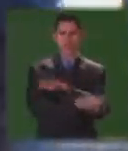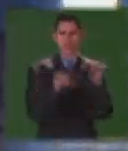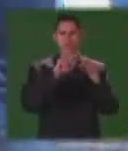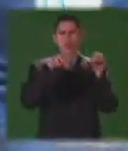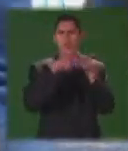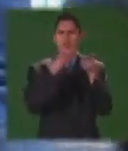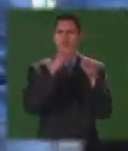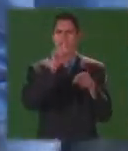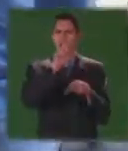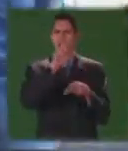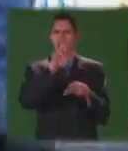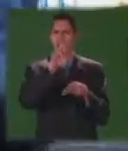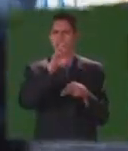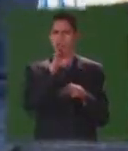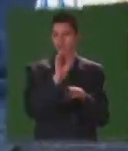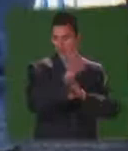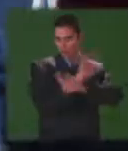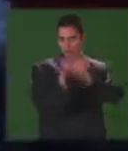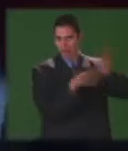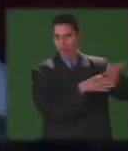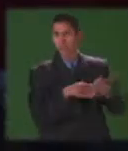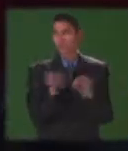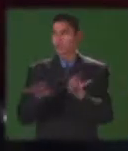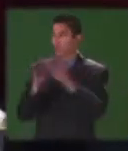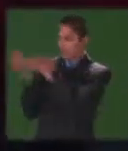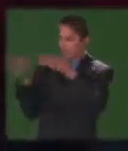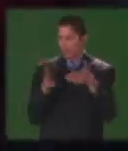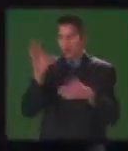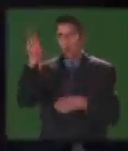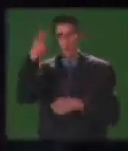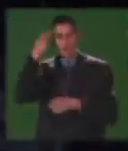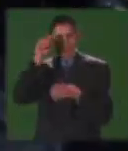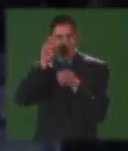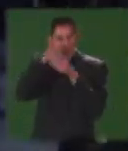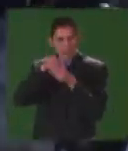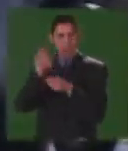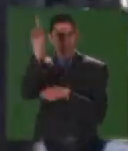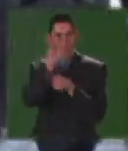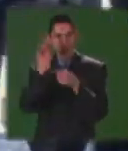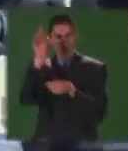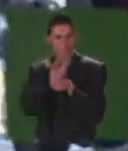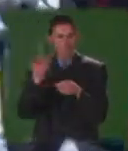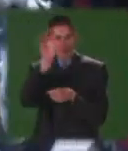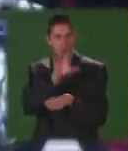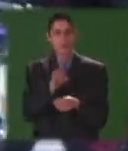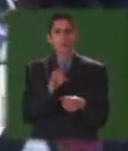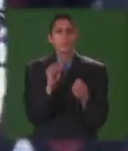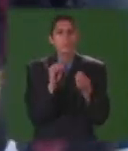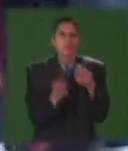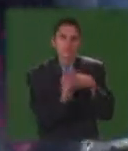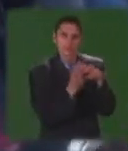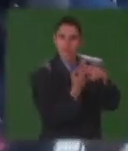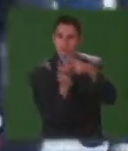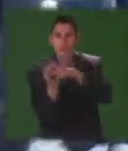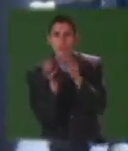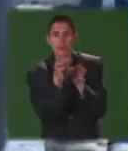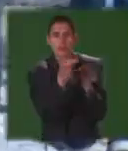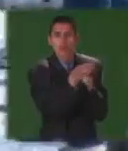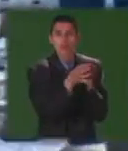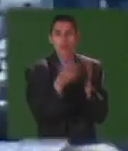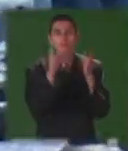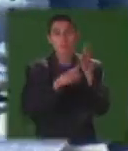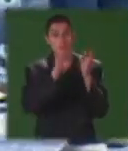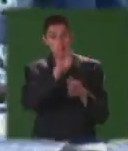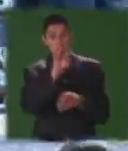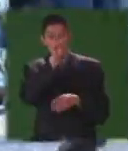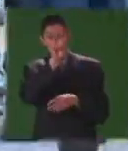rompe los esquemas de los Lazaretos y da paso y viabilidad a los gobiernos departamentales de crear municipios. Y es así, con